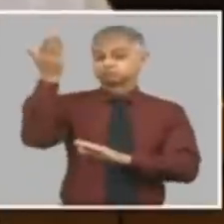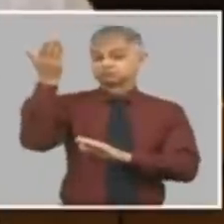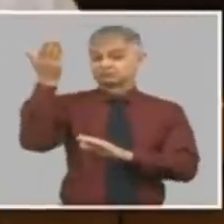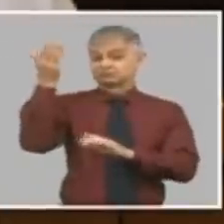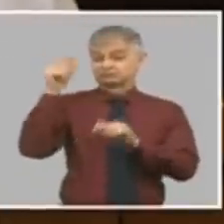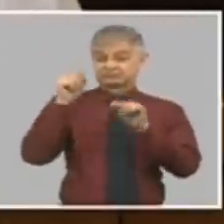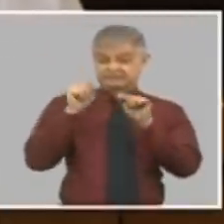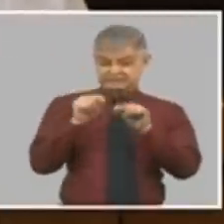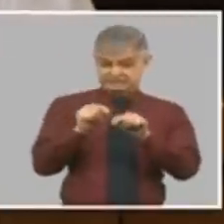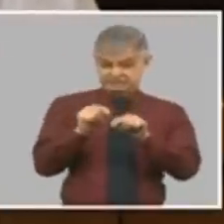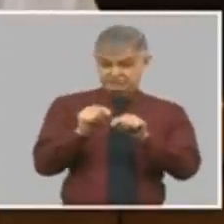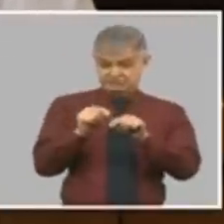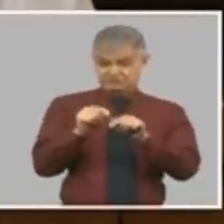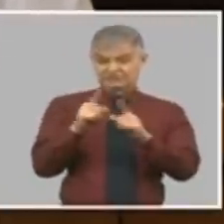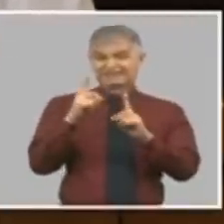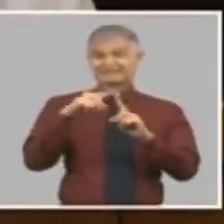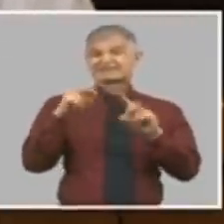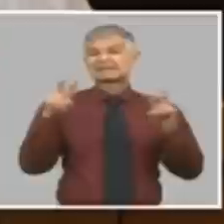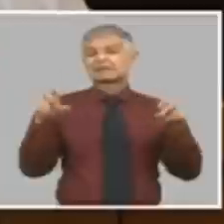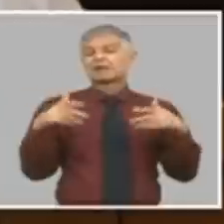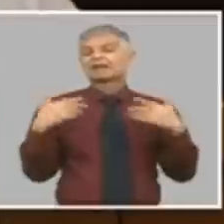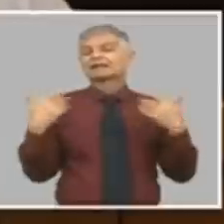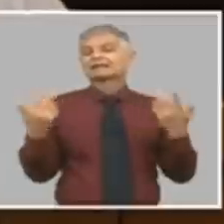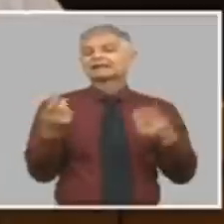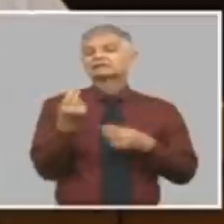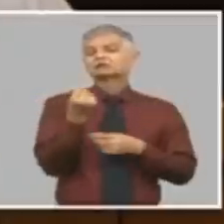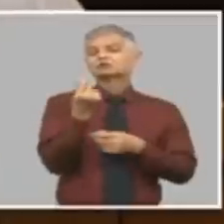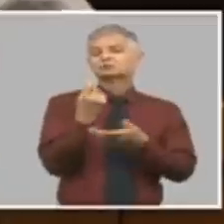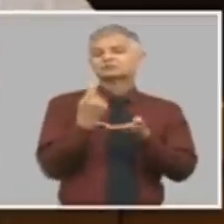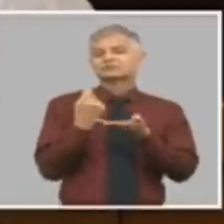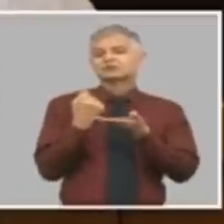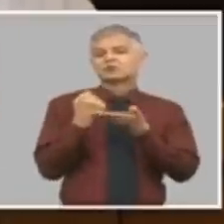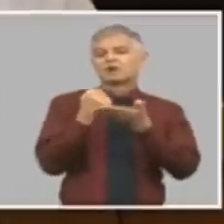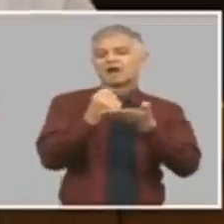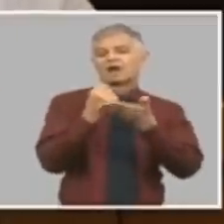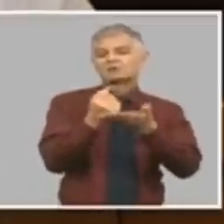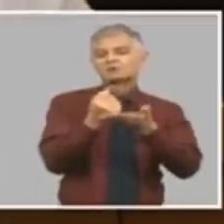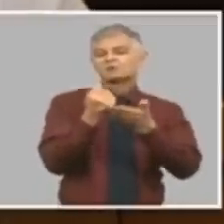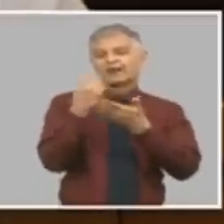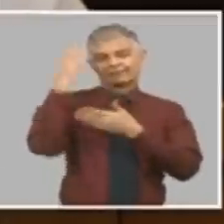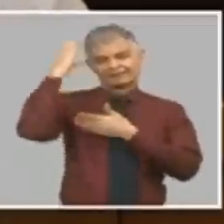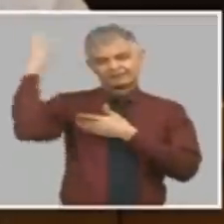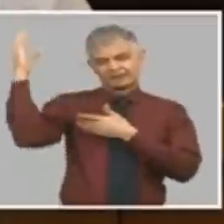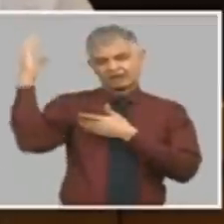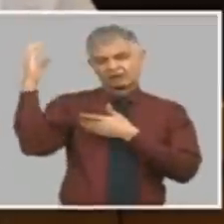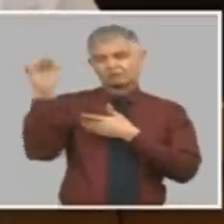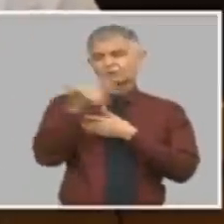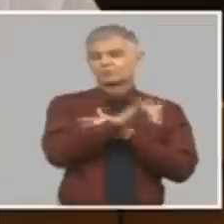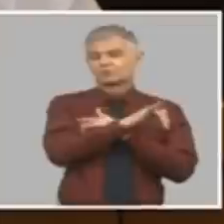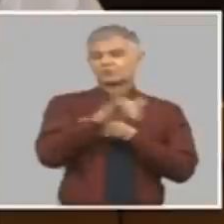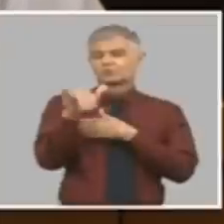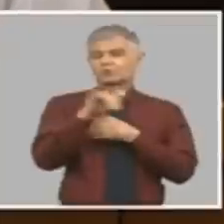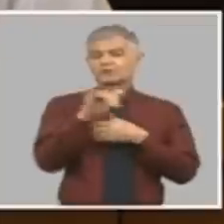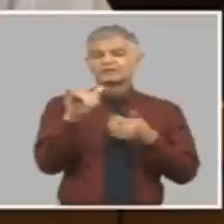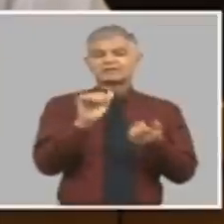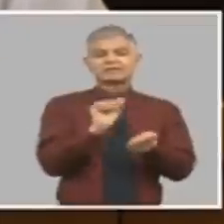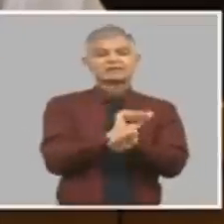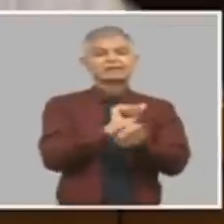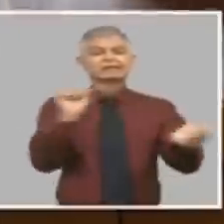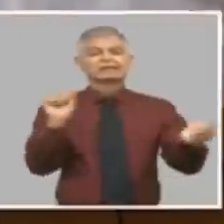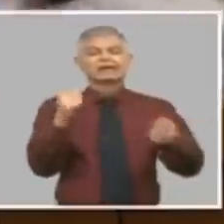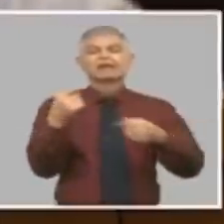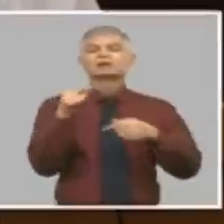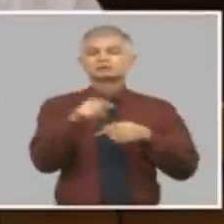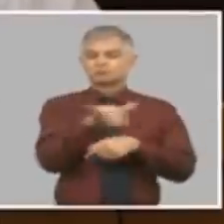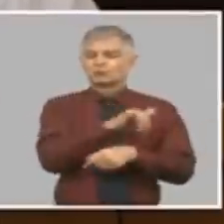entonces el tema de los subsidios y gratuidades también se transforma porque usted no puede subir el